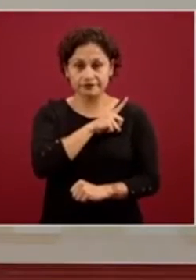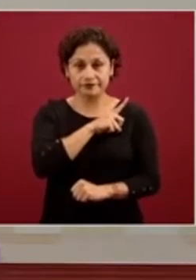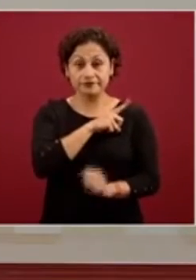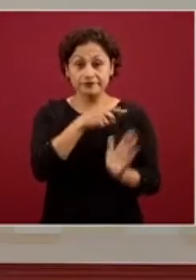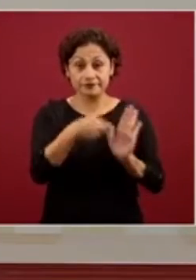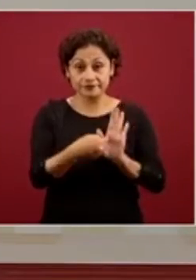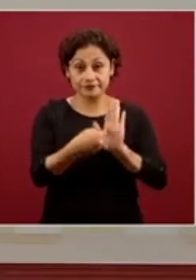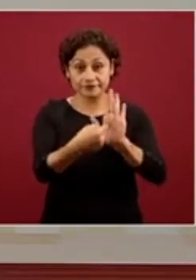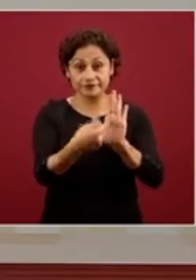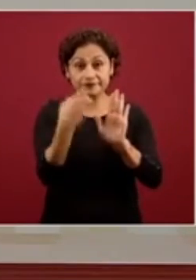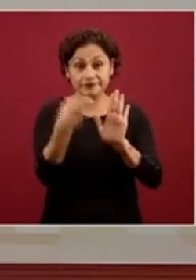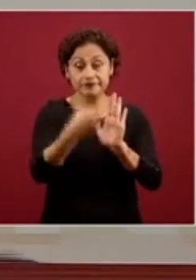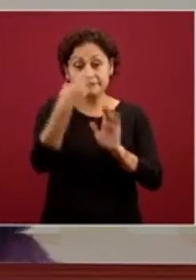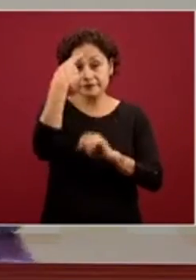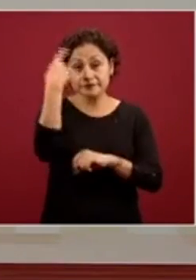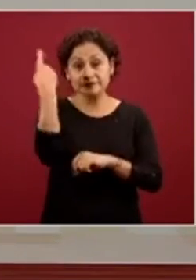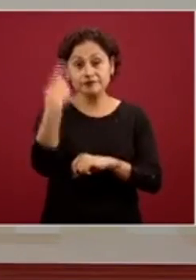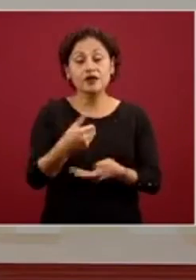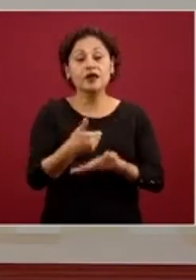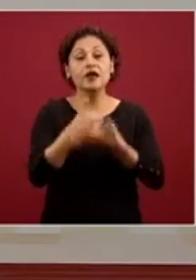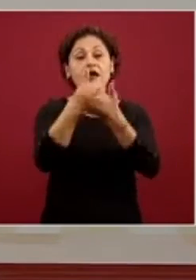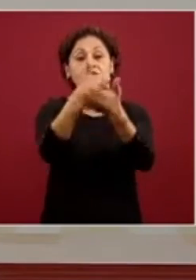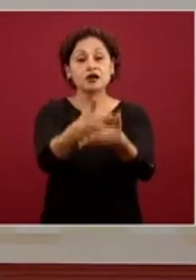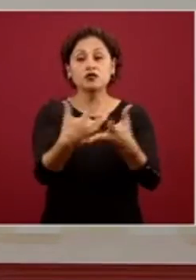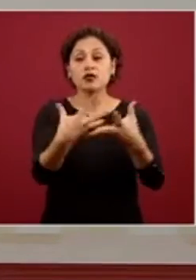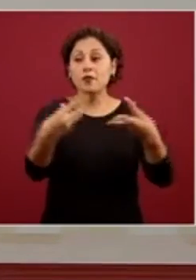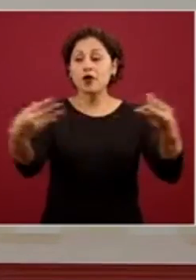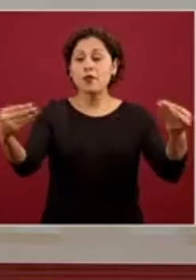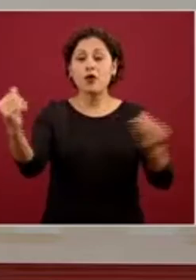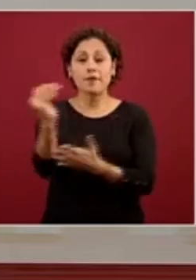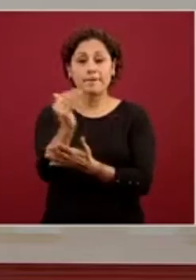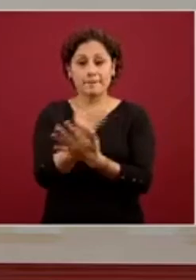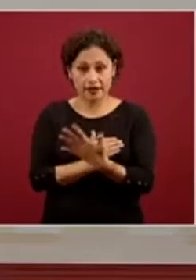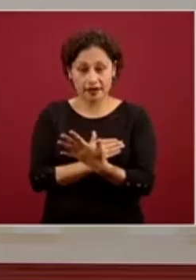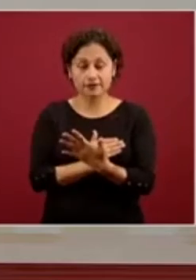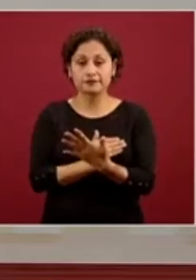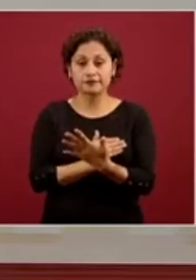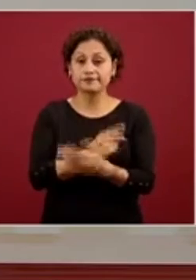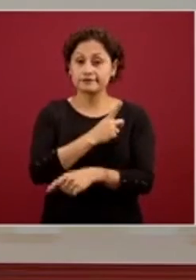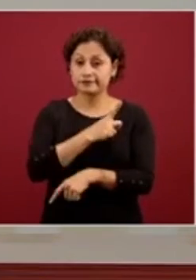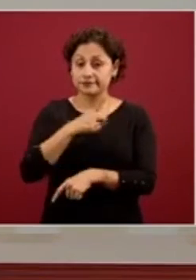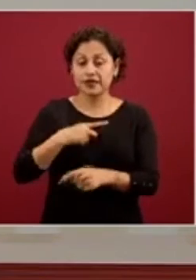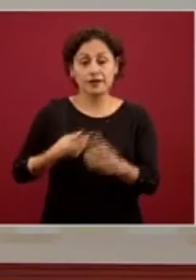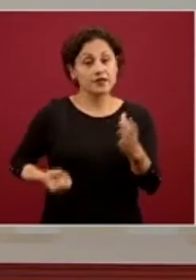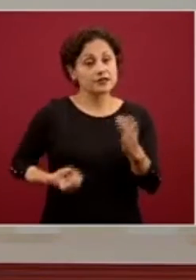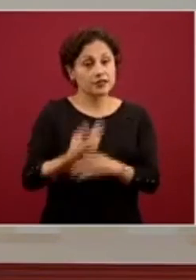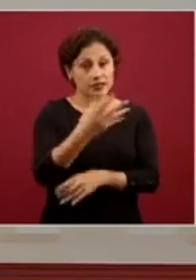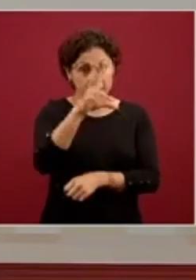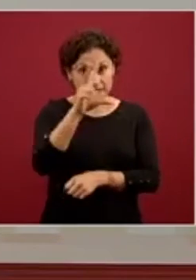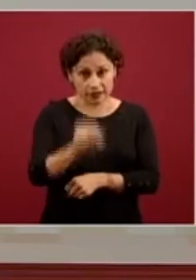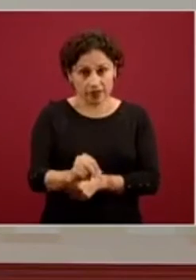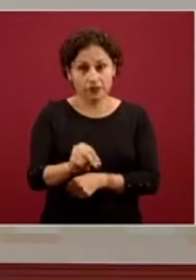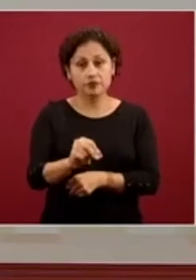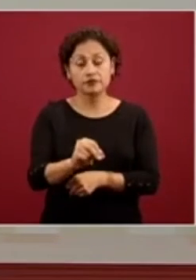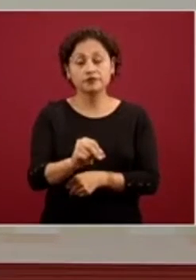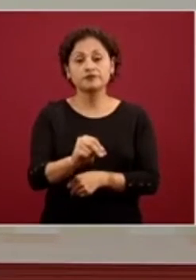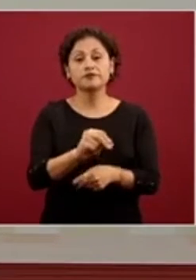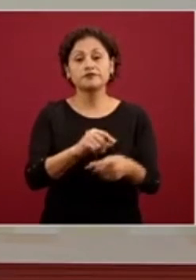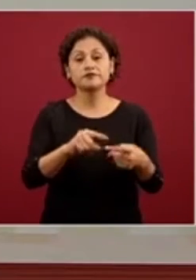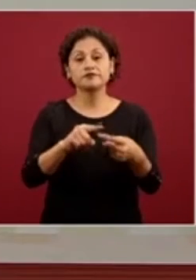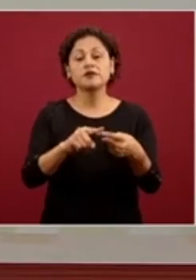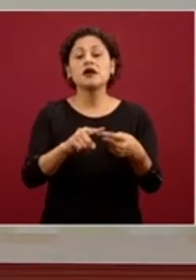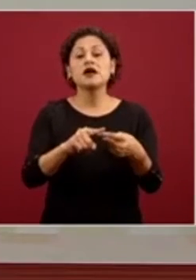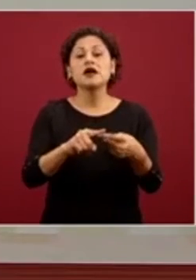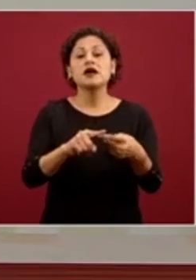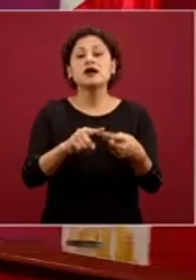La falta de atención a las medidas emitidas por las autoridades sanitarias, tanto federales como estatales, de parte de la ciudadanía, especialmente de